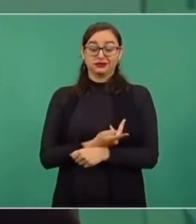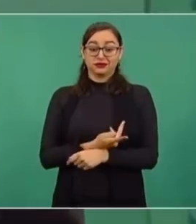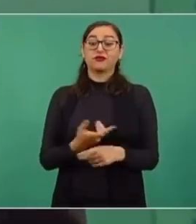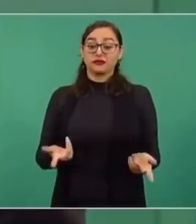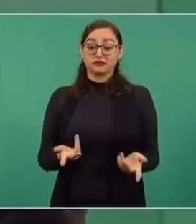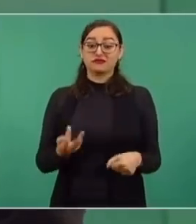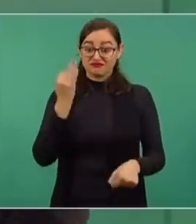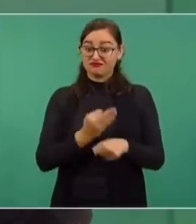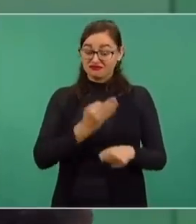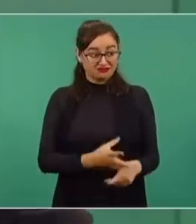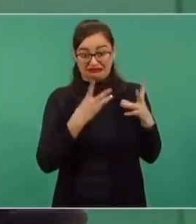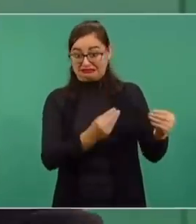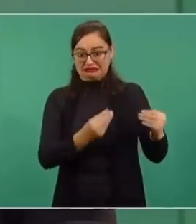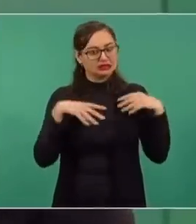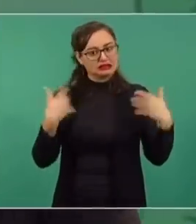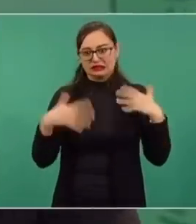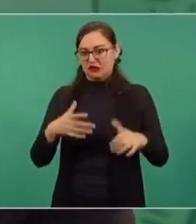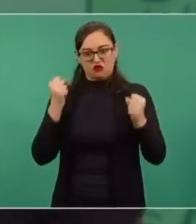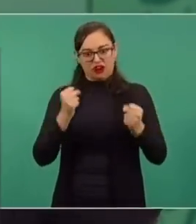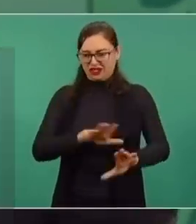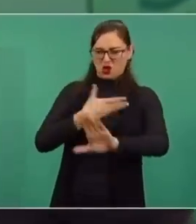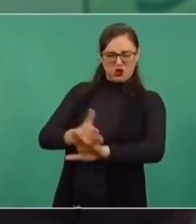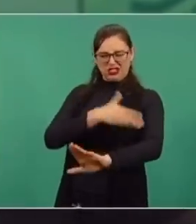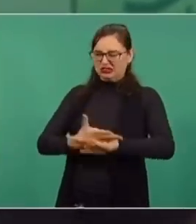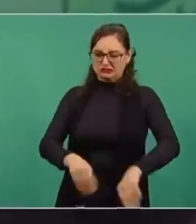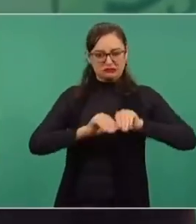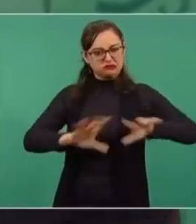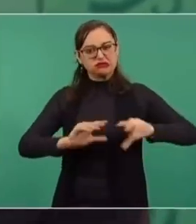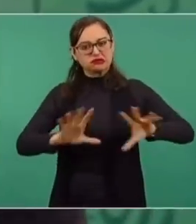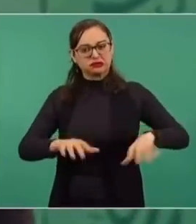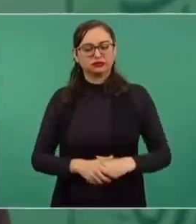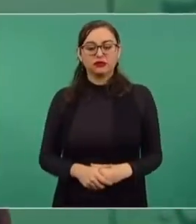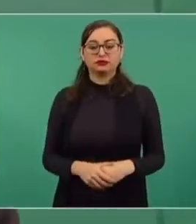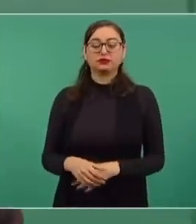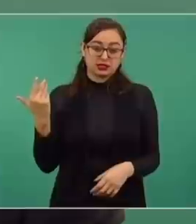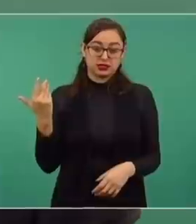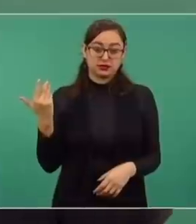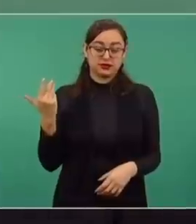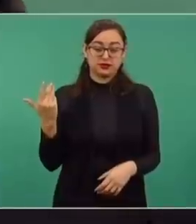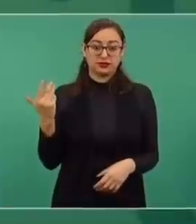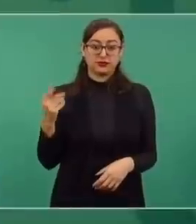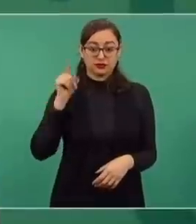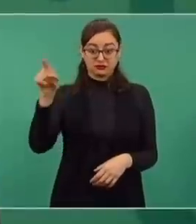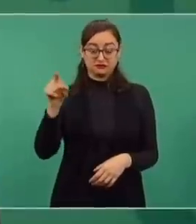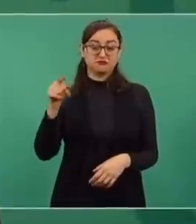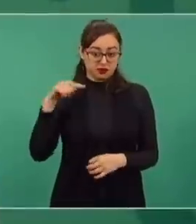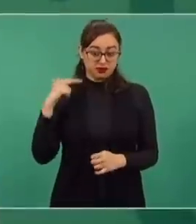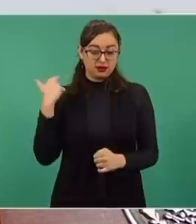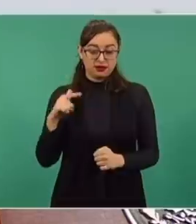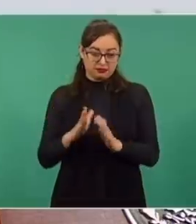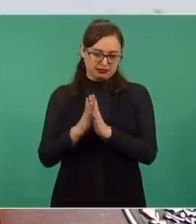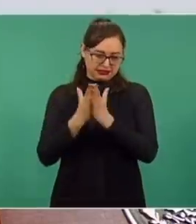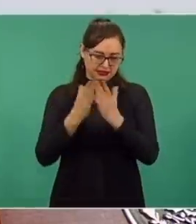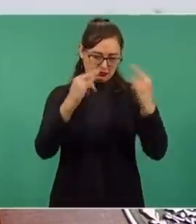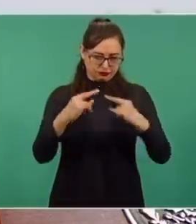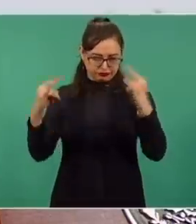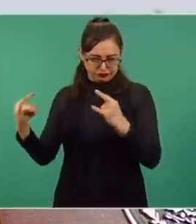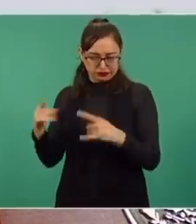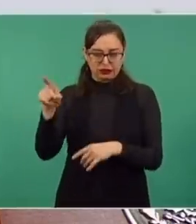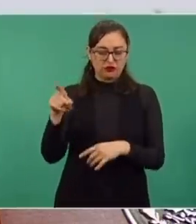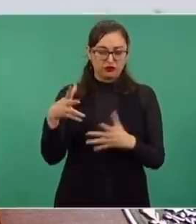Entonces, están ahora desatados, acaba de terminar, pero eso en todos los niveles, acaba de terminar la Feria del Libro de Guadalajara.